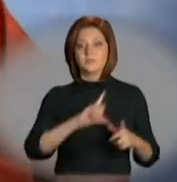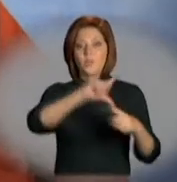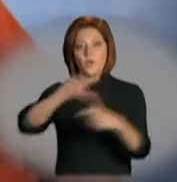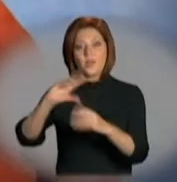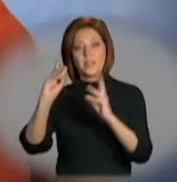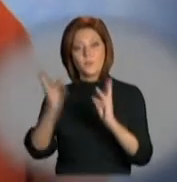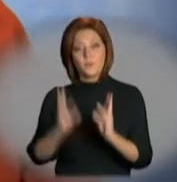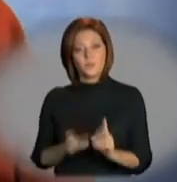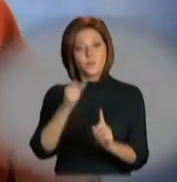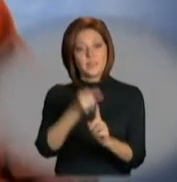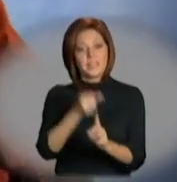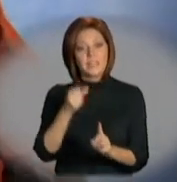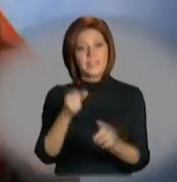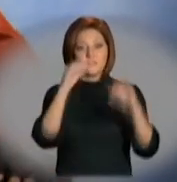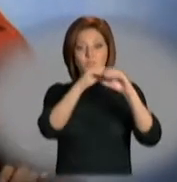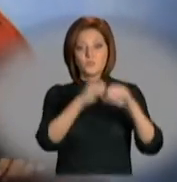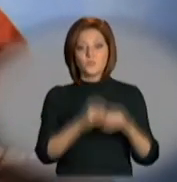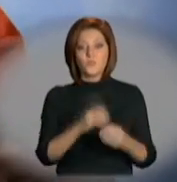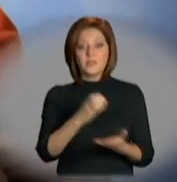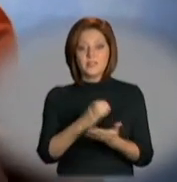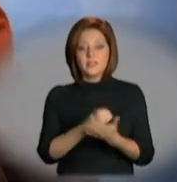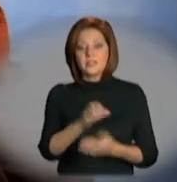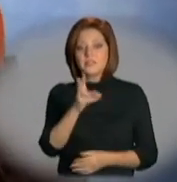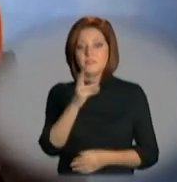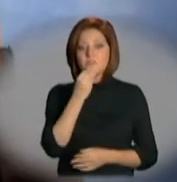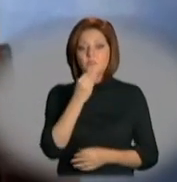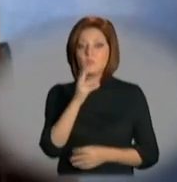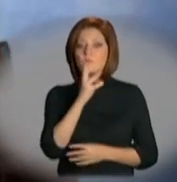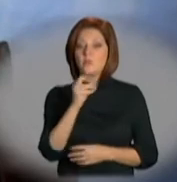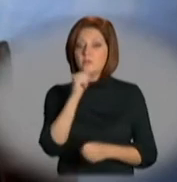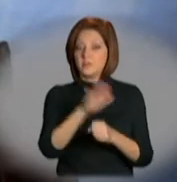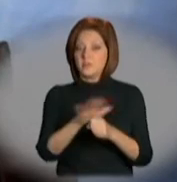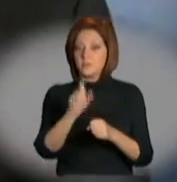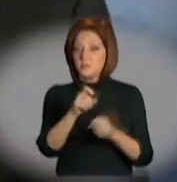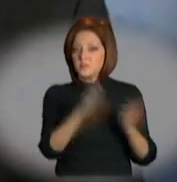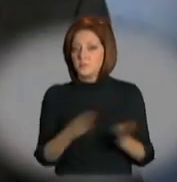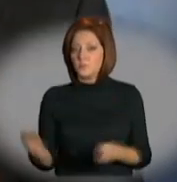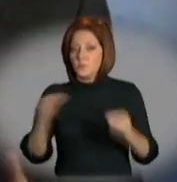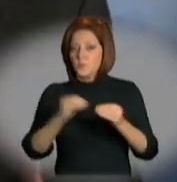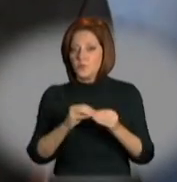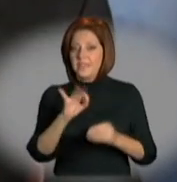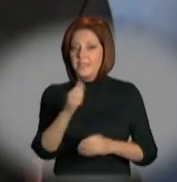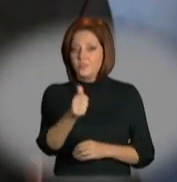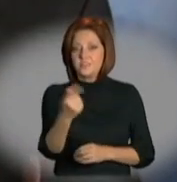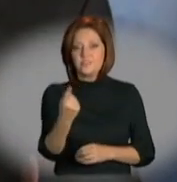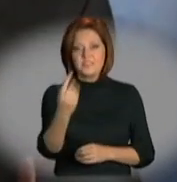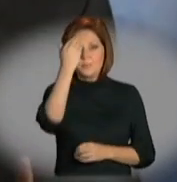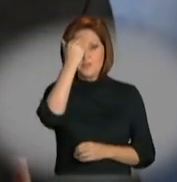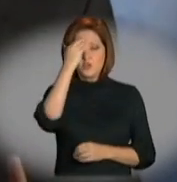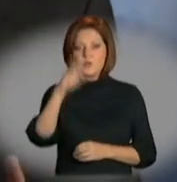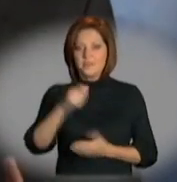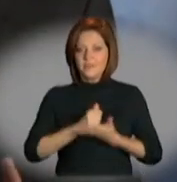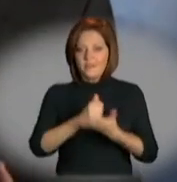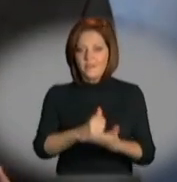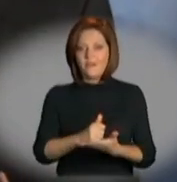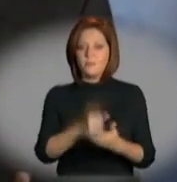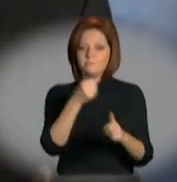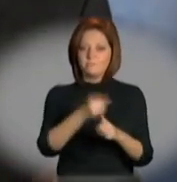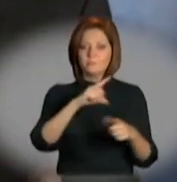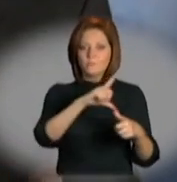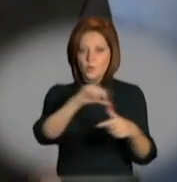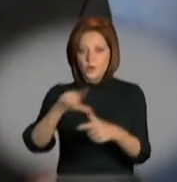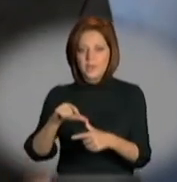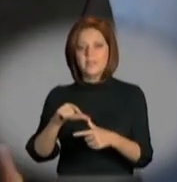Para mí, un huracán es más que guardar comida enlatada o agua embotellada. Si usted o quien cuida necesita ayuda en caso de huracán,